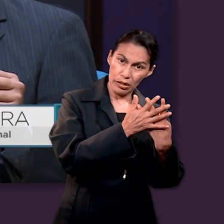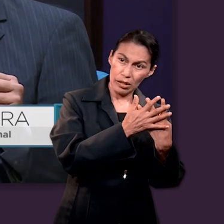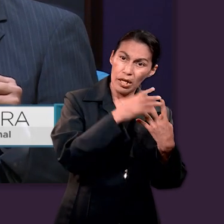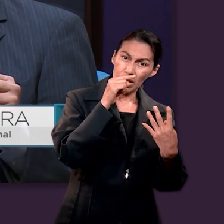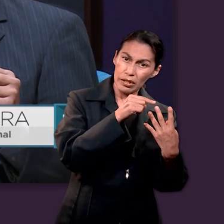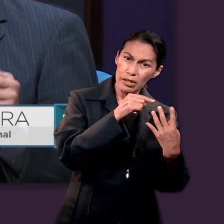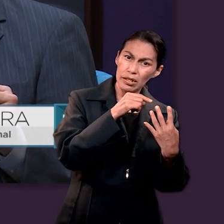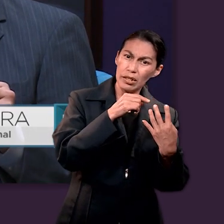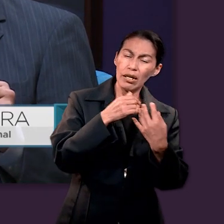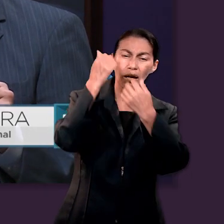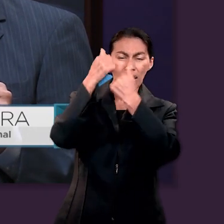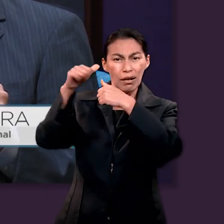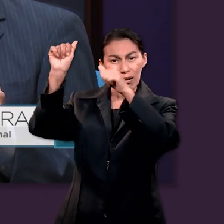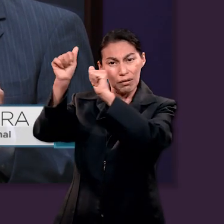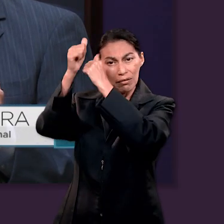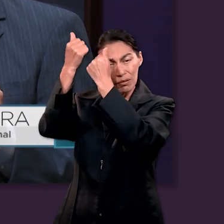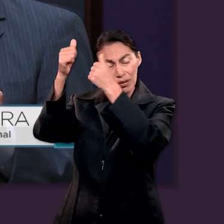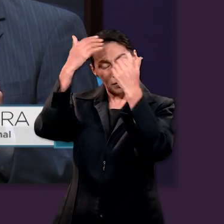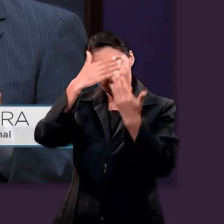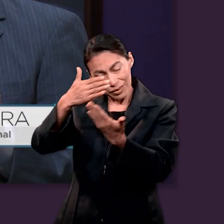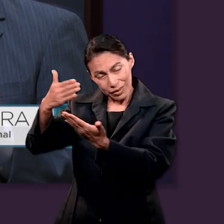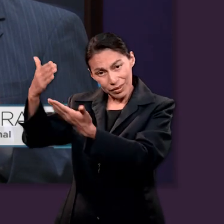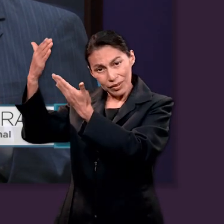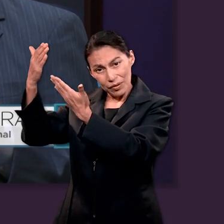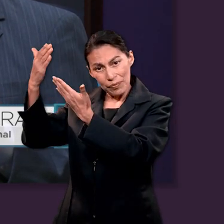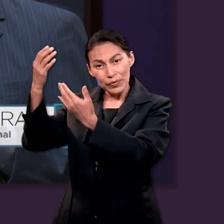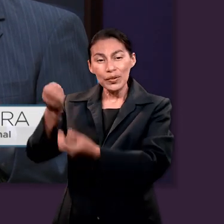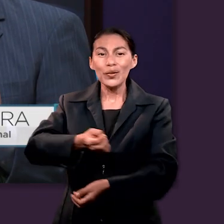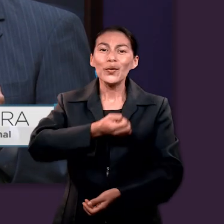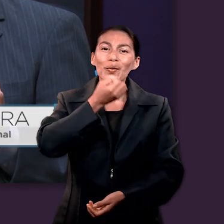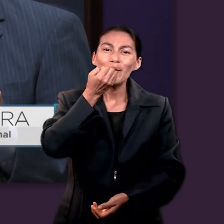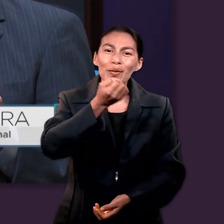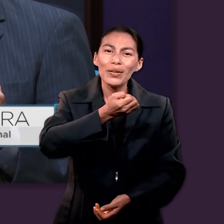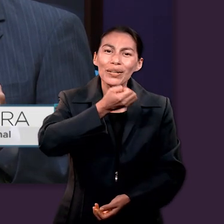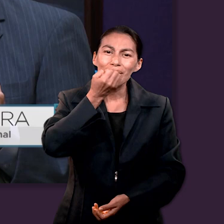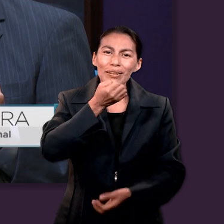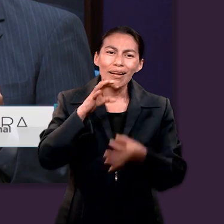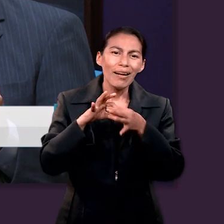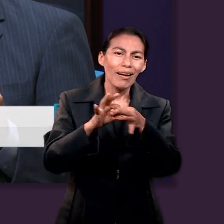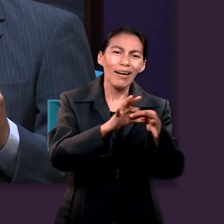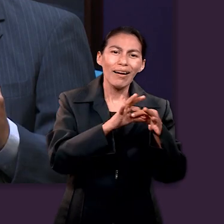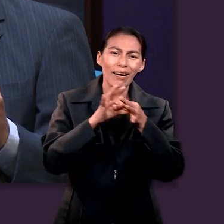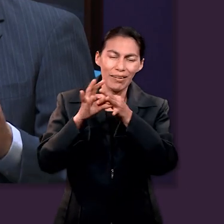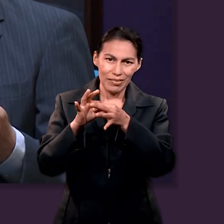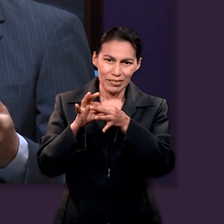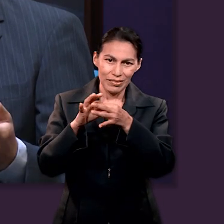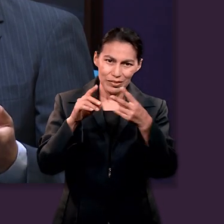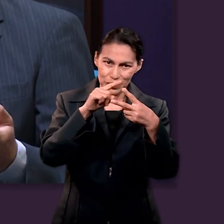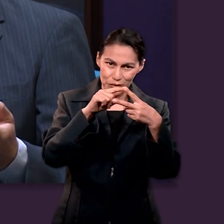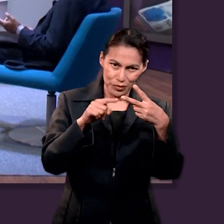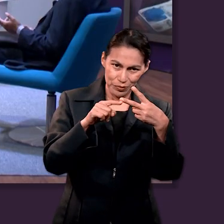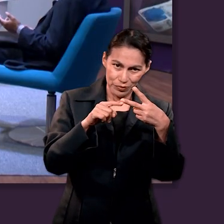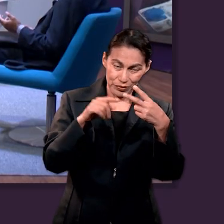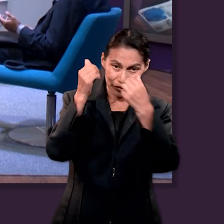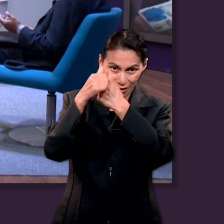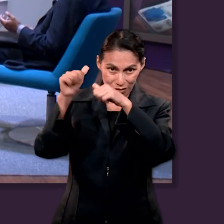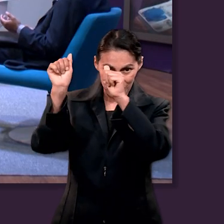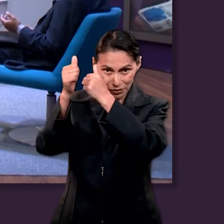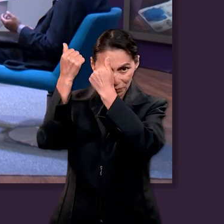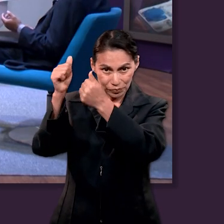pero también habla de la oración y es que la alabanza y la oración pueden ir de la mano